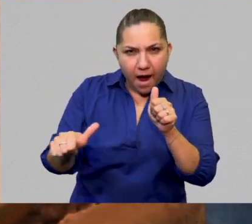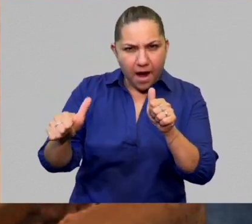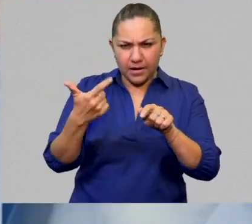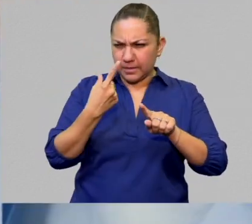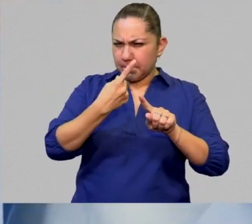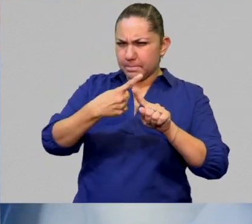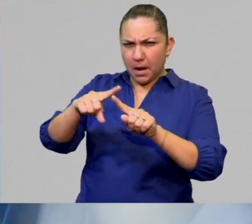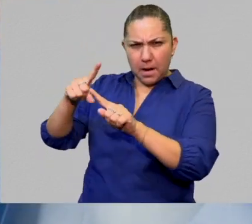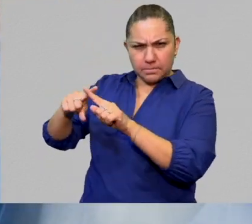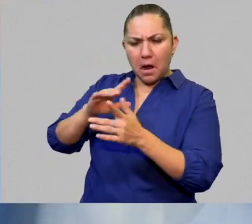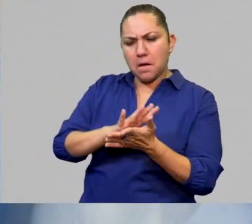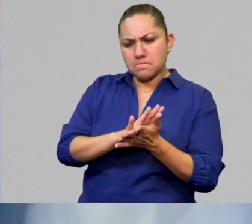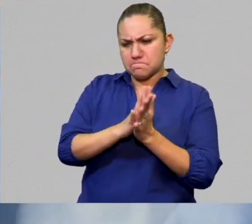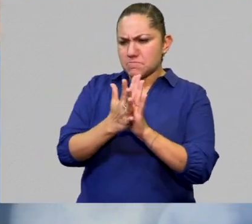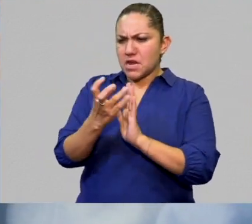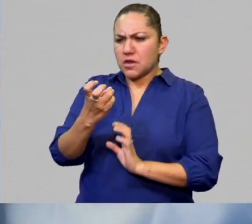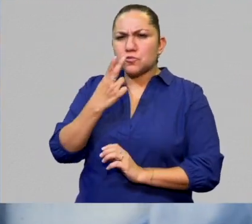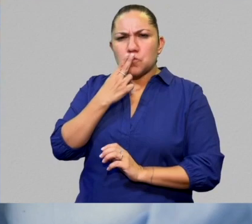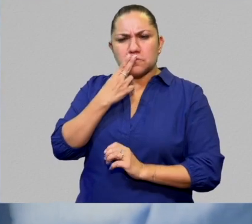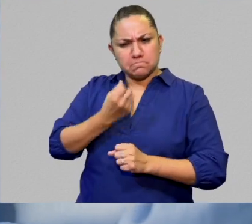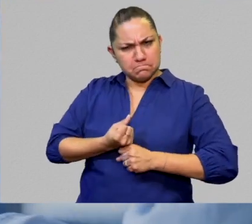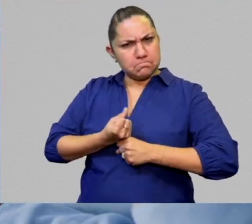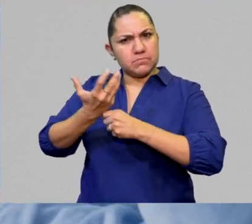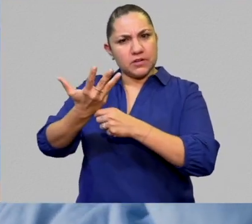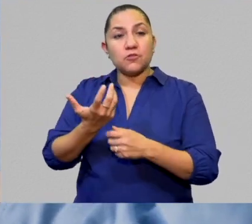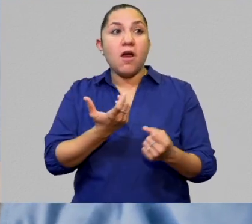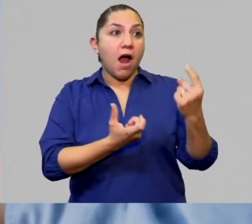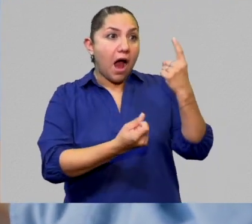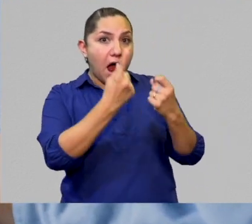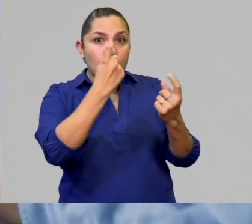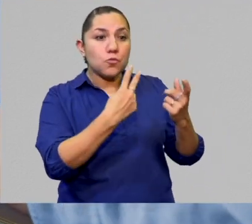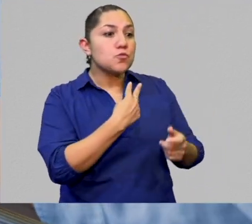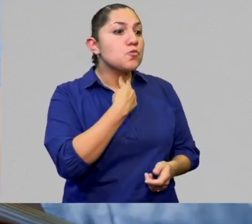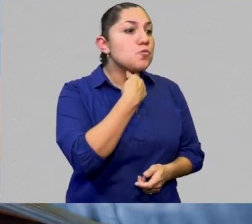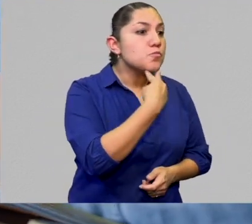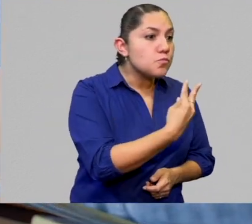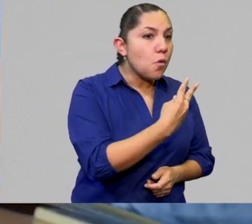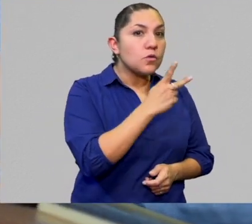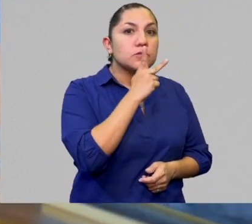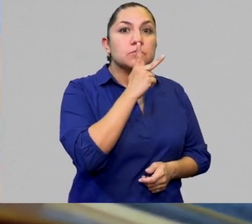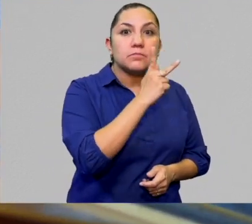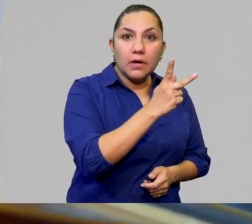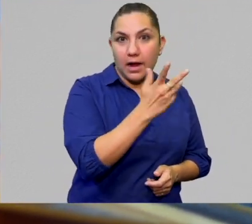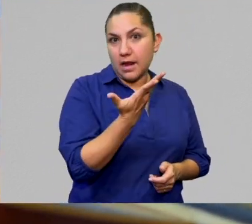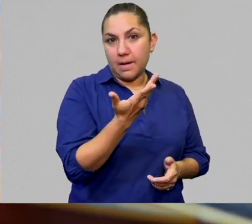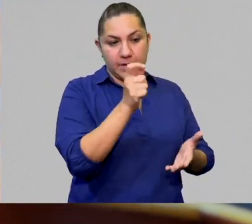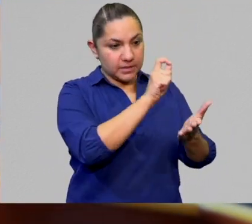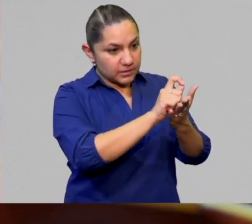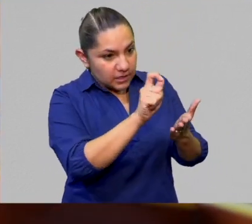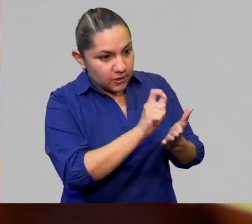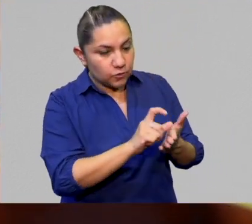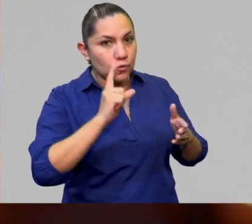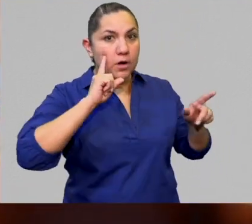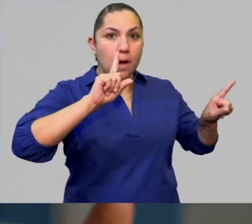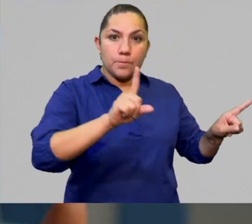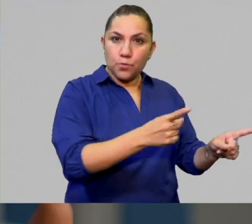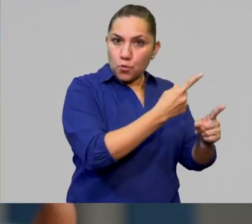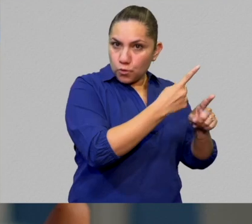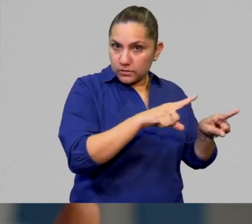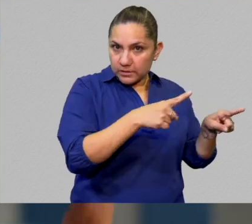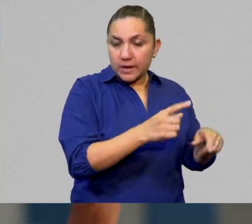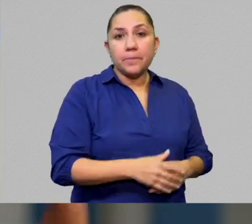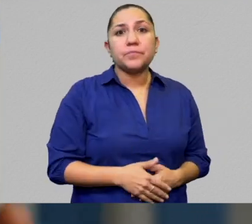plásticas. Otras se expresan a partir de la voz y la palabra, como la escritura o la música. La